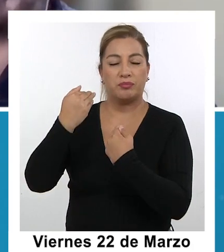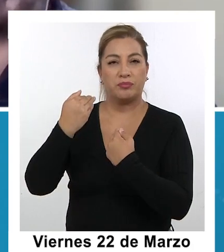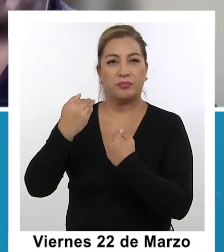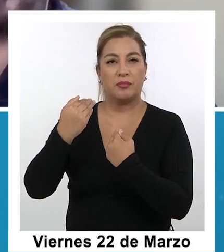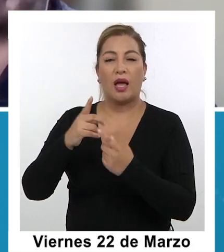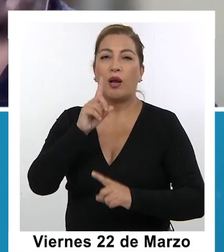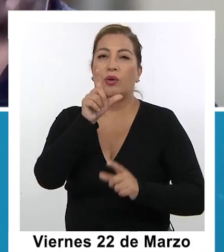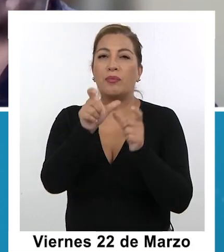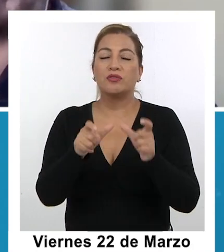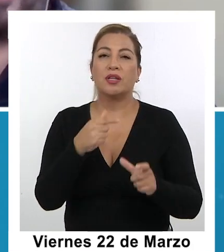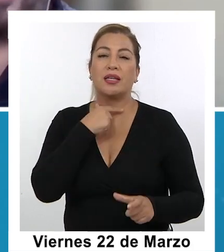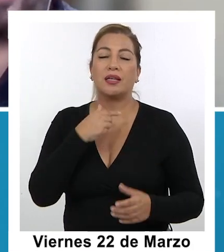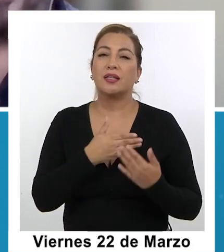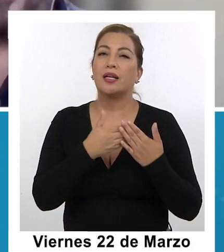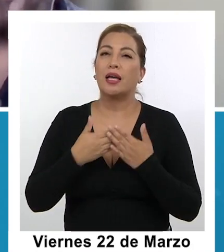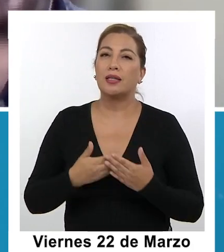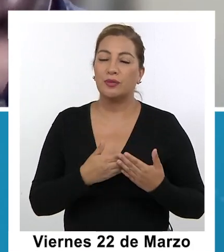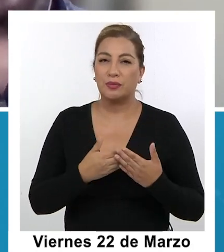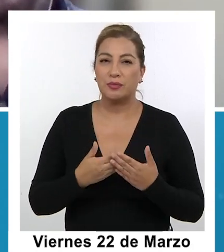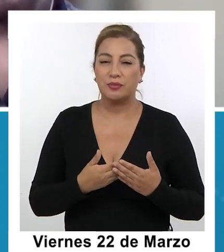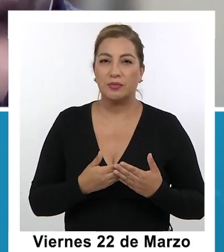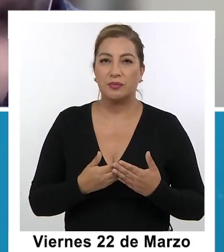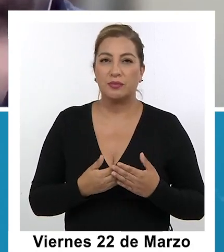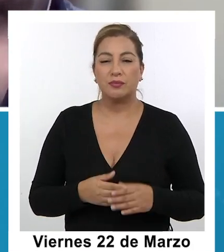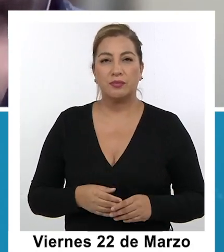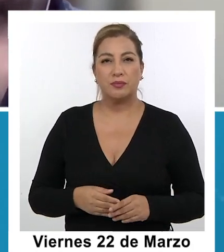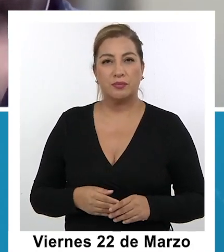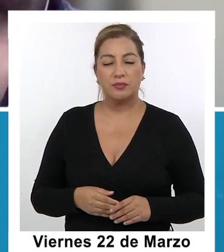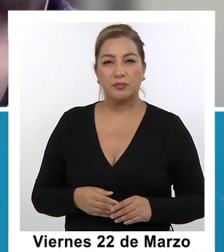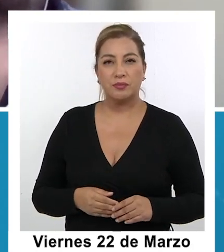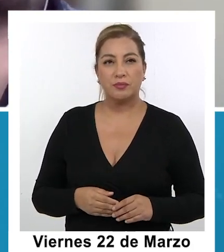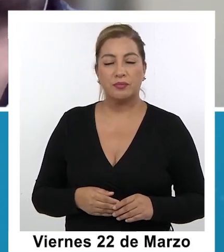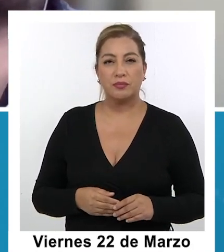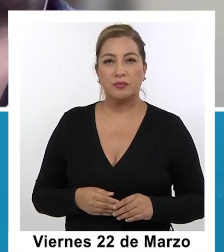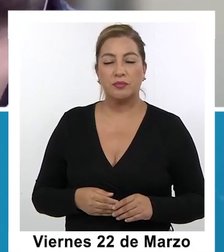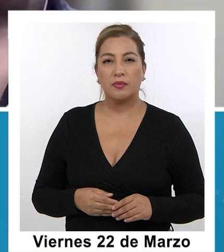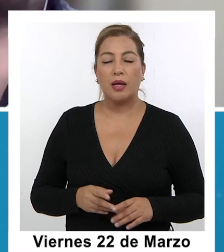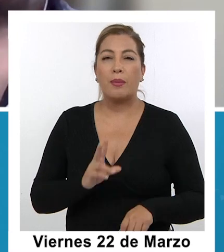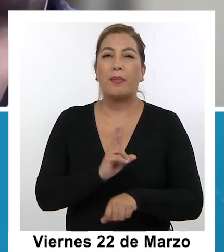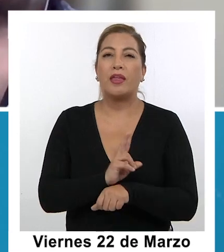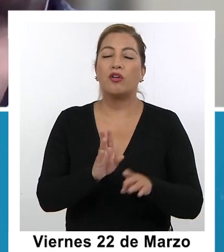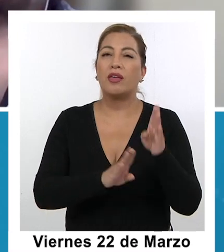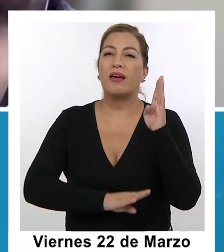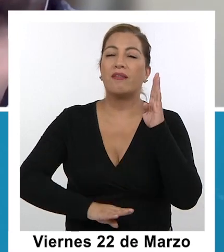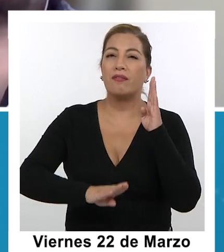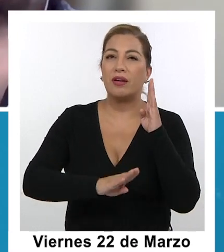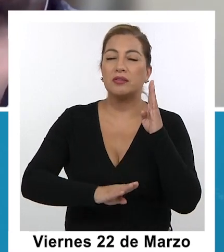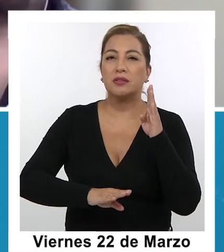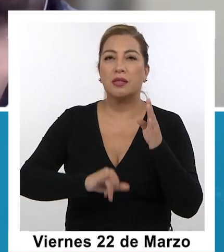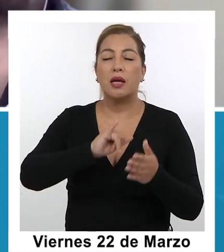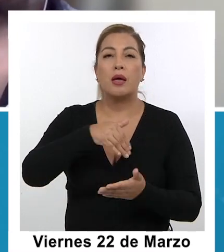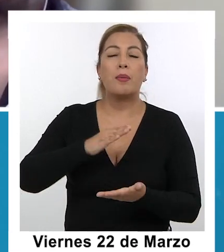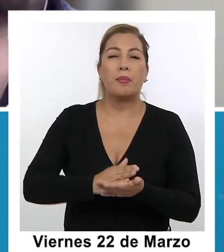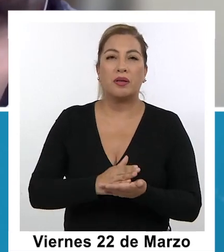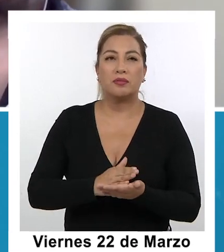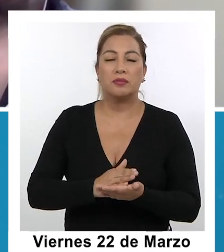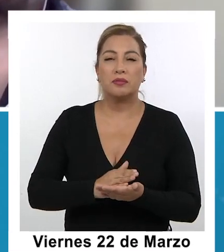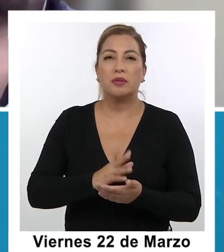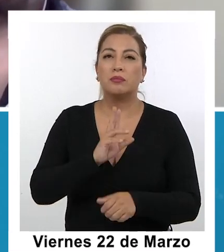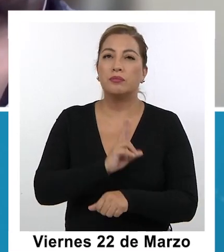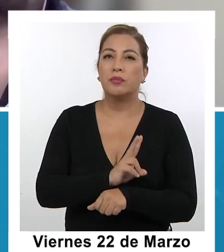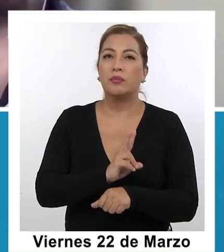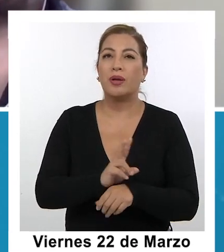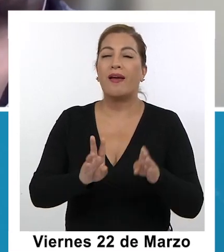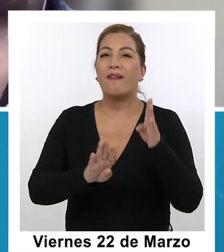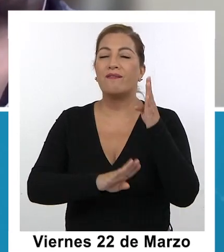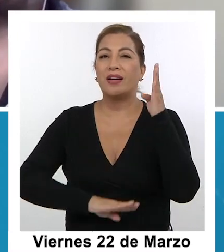seriedad de programas que estamos nosotros ofreciendo en la universidad, que son tres, pedagogía básica convenciones, educación de párvulo convenciones, y pedagogía básica